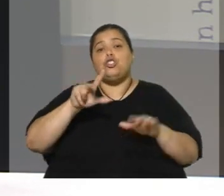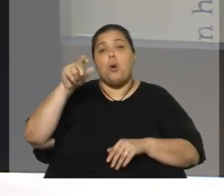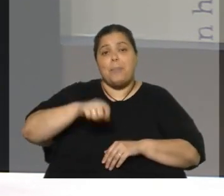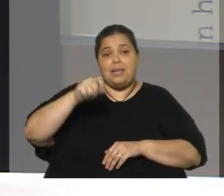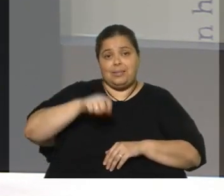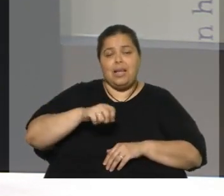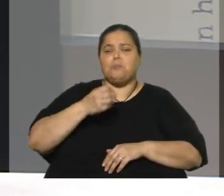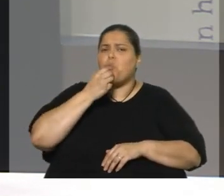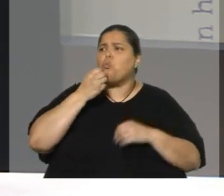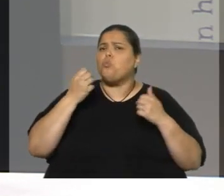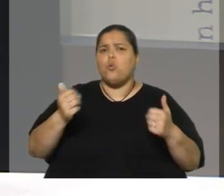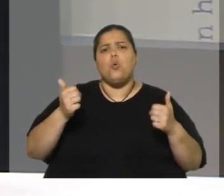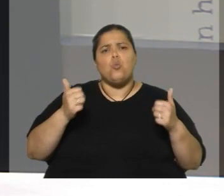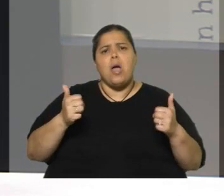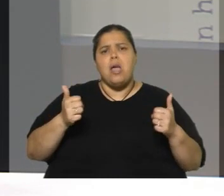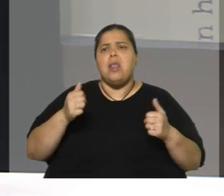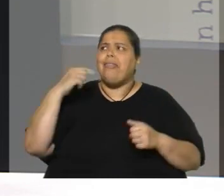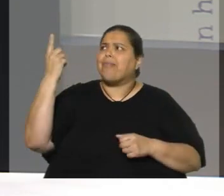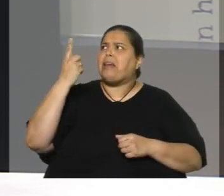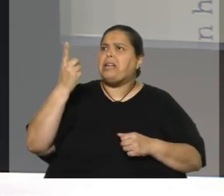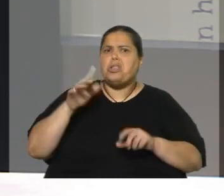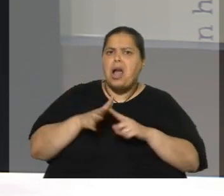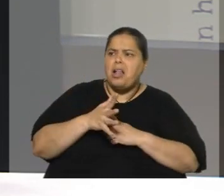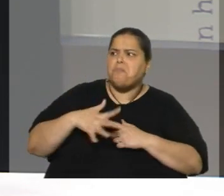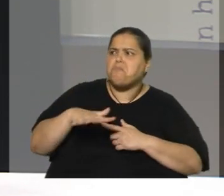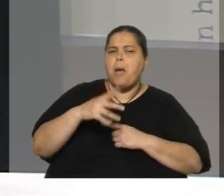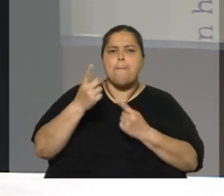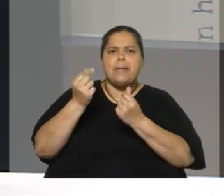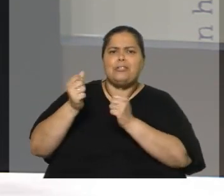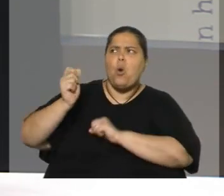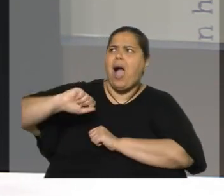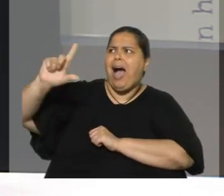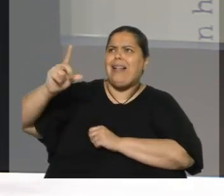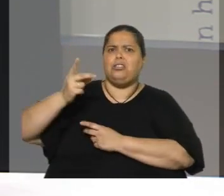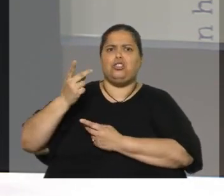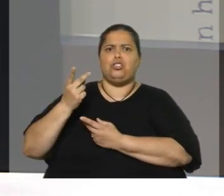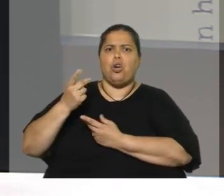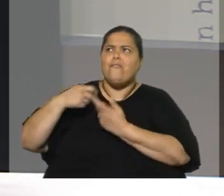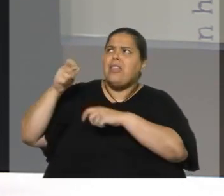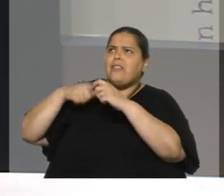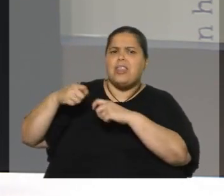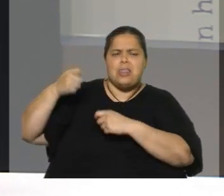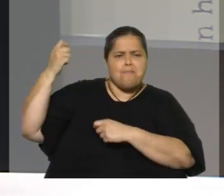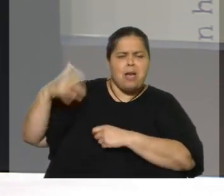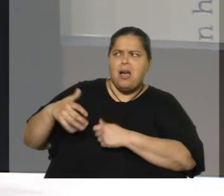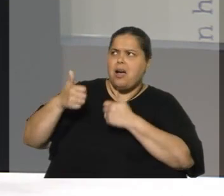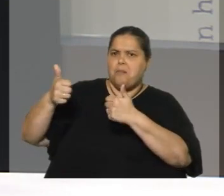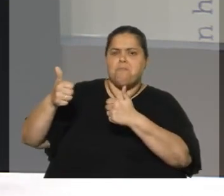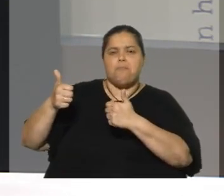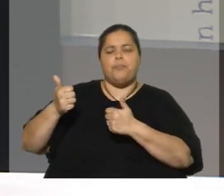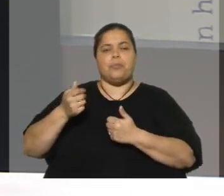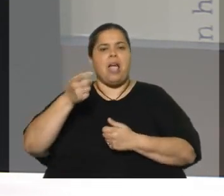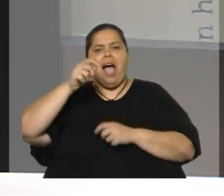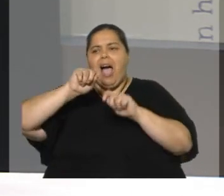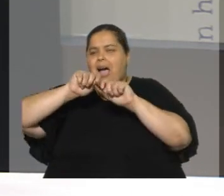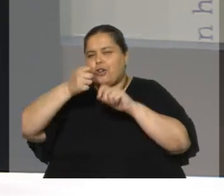atrás de muy buen contexto internacional. Precios inesperadamente altos de la soja, de la carne, de la leche, del arroz, de los